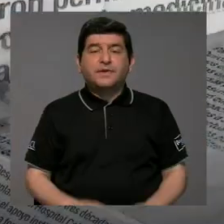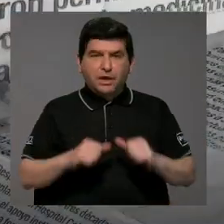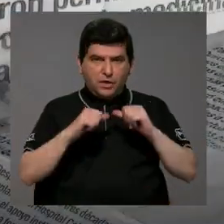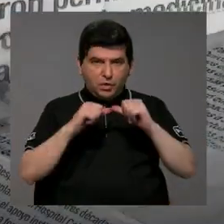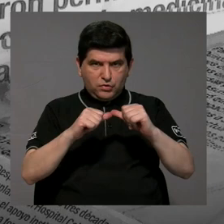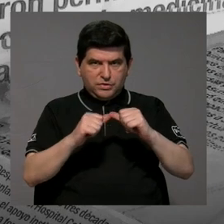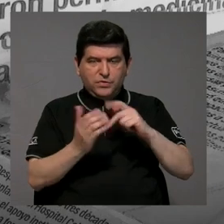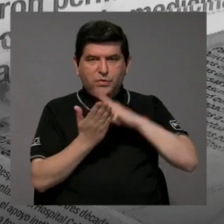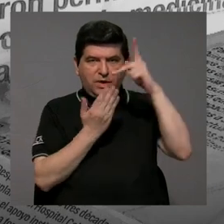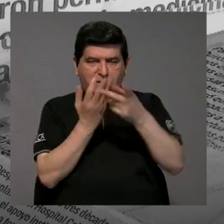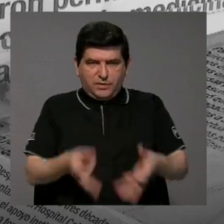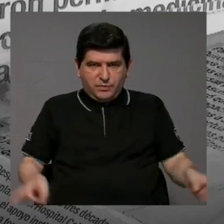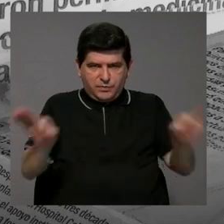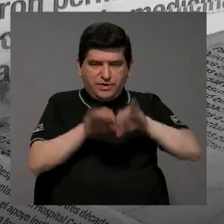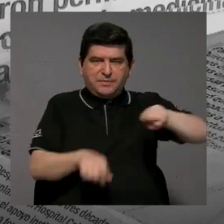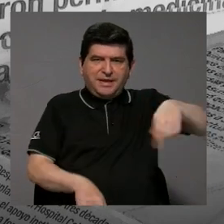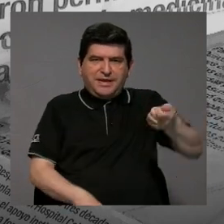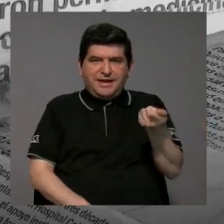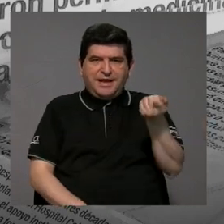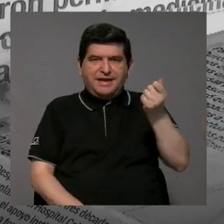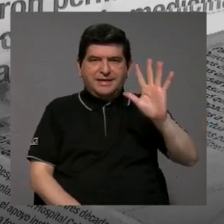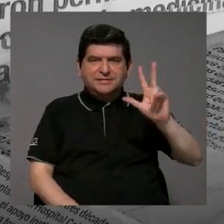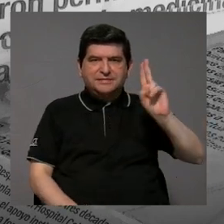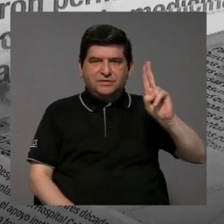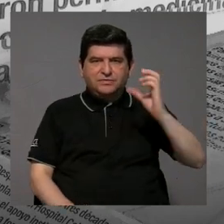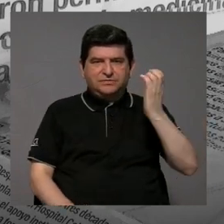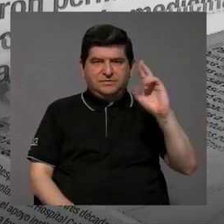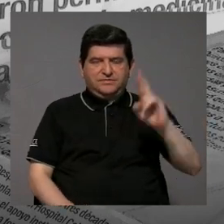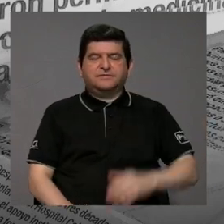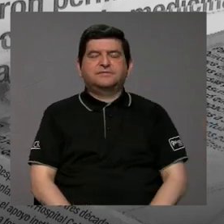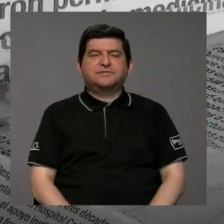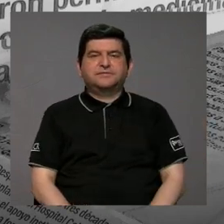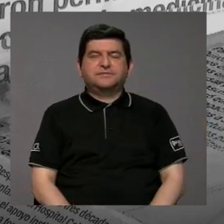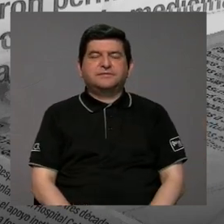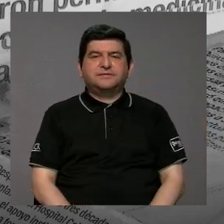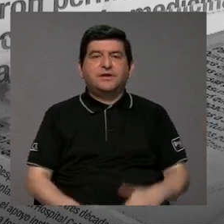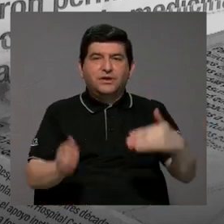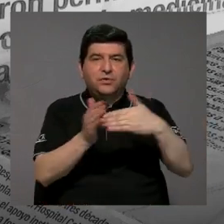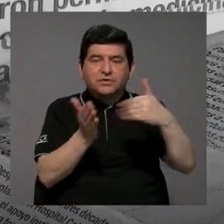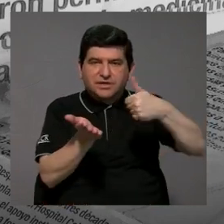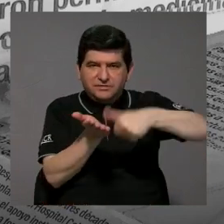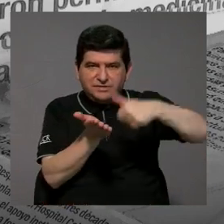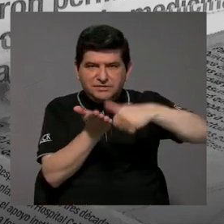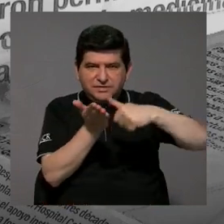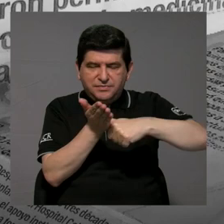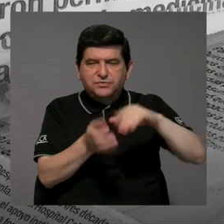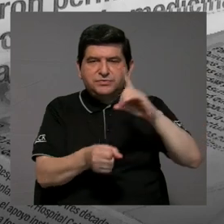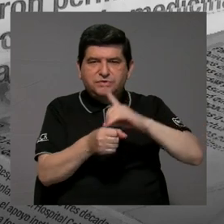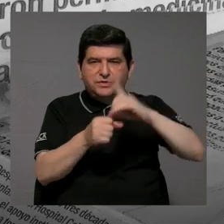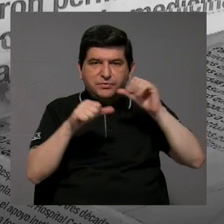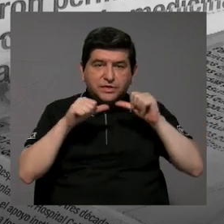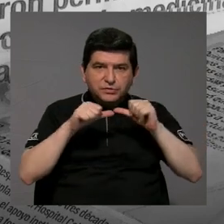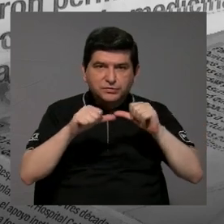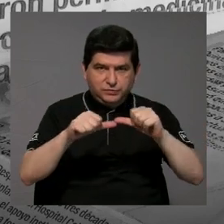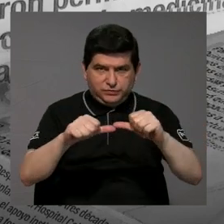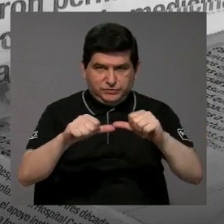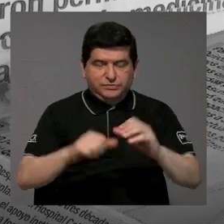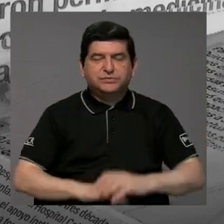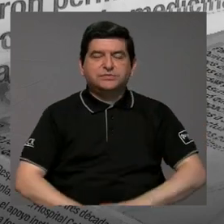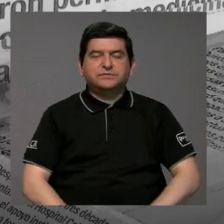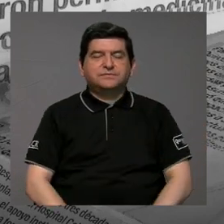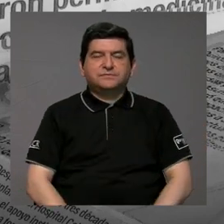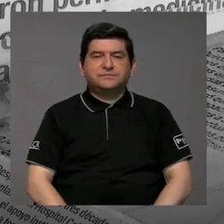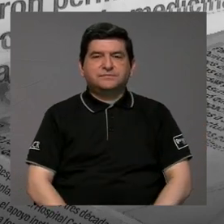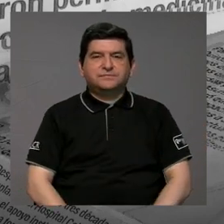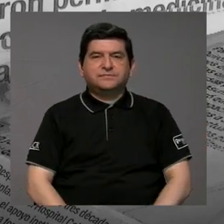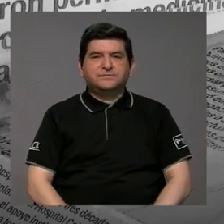Regresamos con lo que importa aquí por el Canal 15 UCR. Bueno, la reelección de diputados le